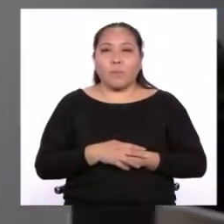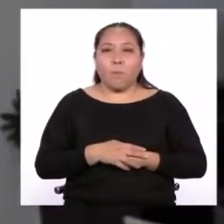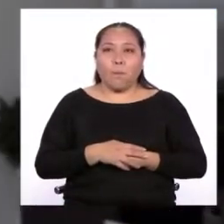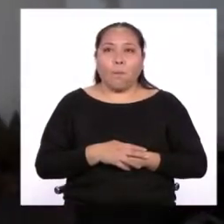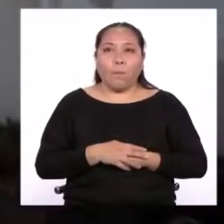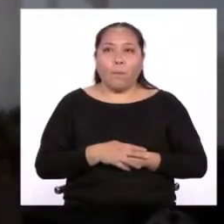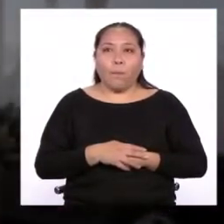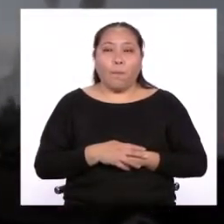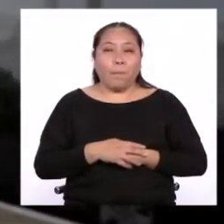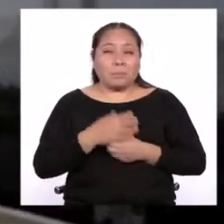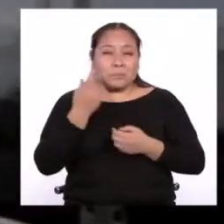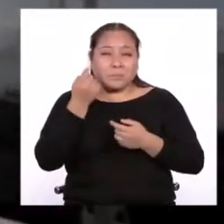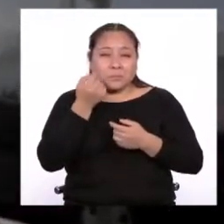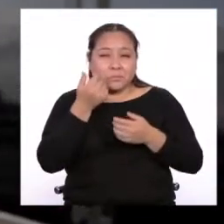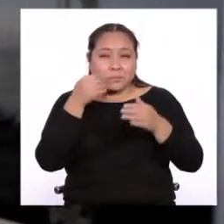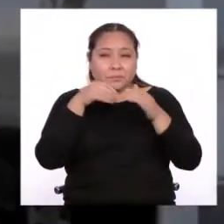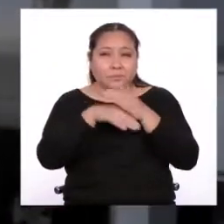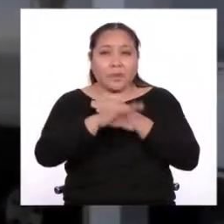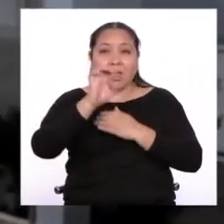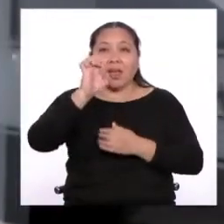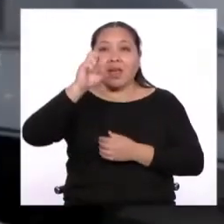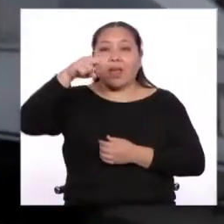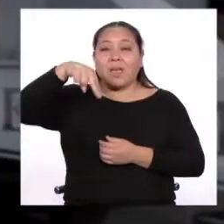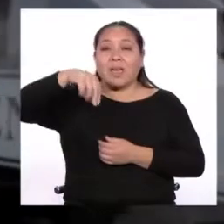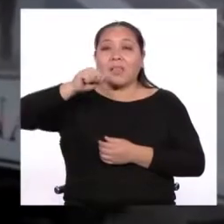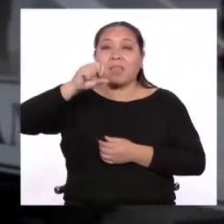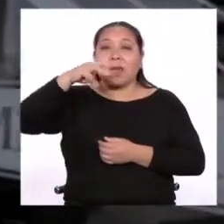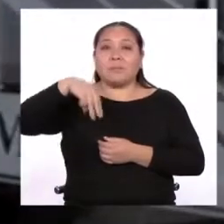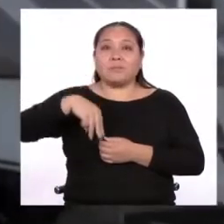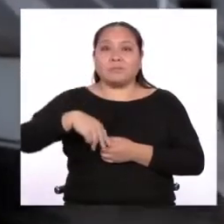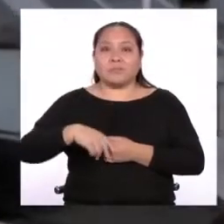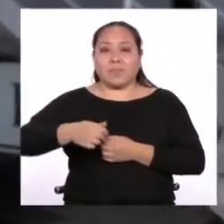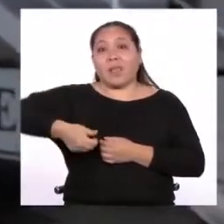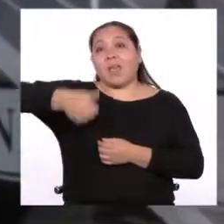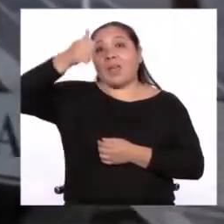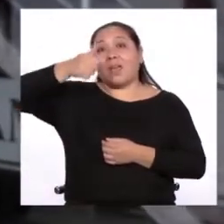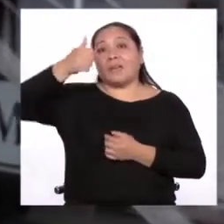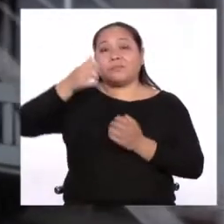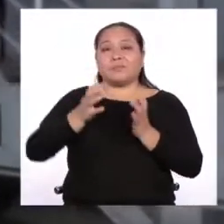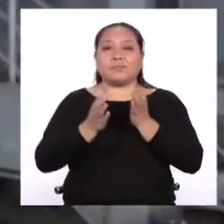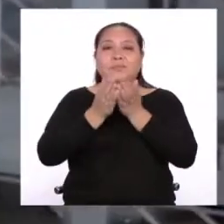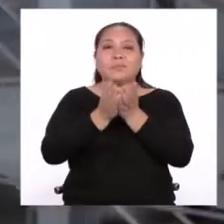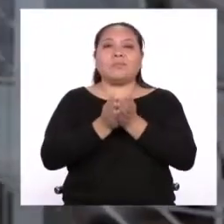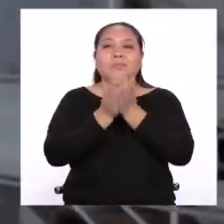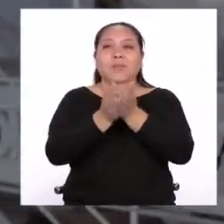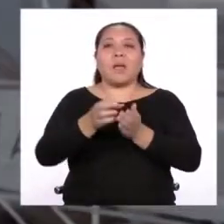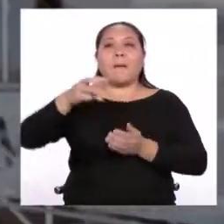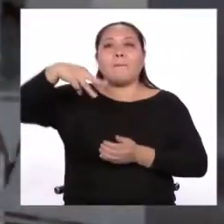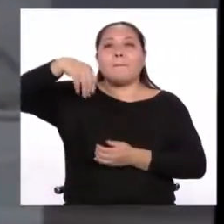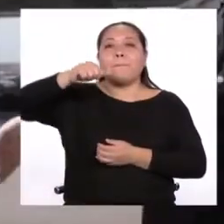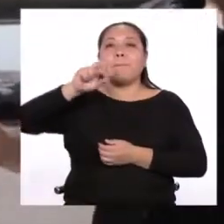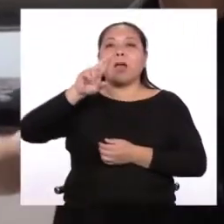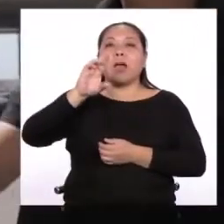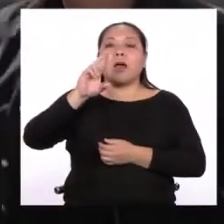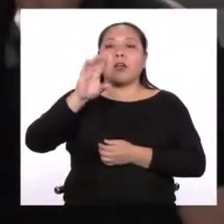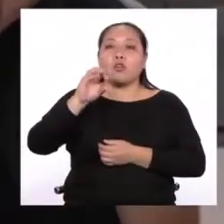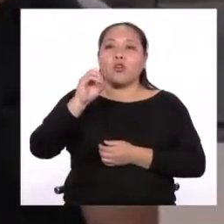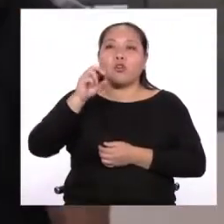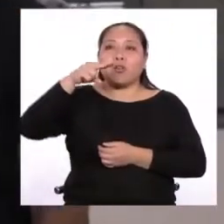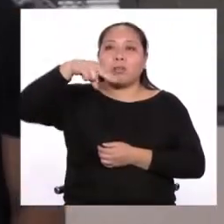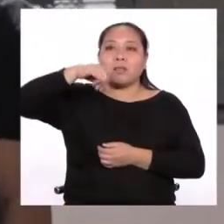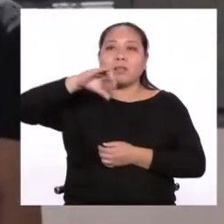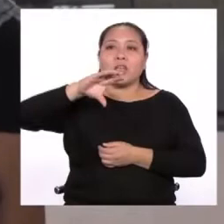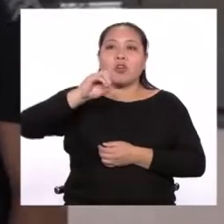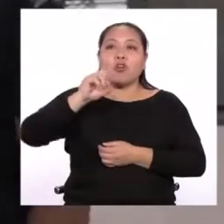Bueno, estoy a punto de entrar al ENAM y me voy a encontrar con el capitán de navío Marco Nicolini y me va a responder algunas de las preguntas que tengo para él. Buenos días,